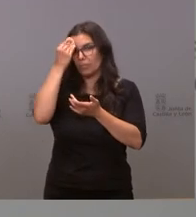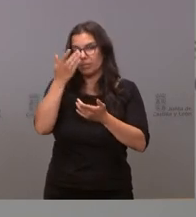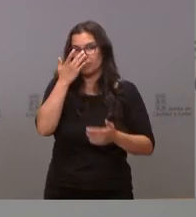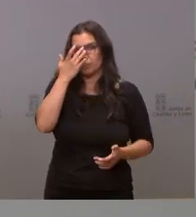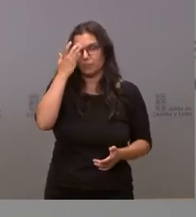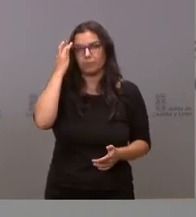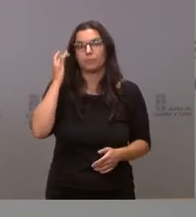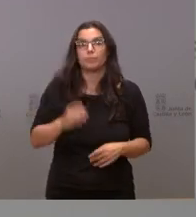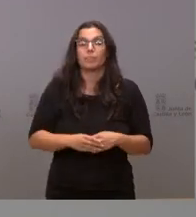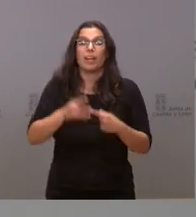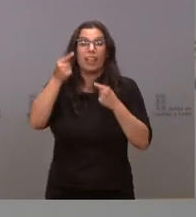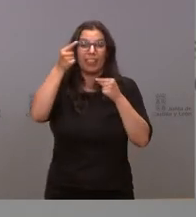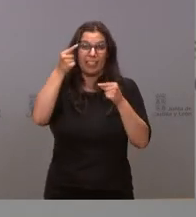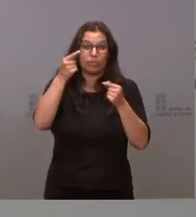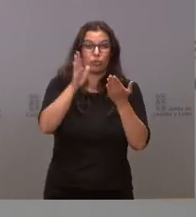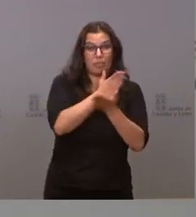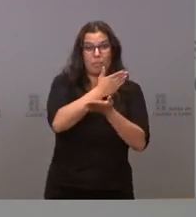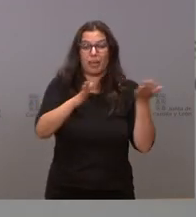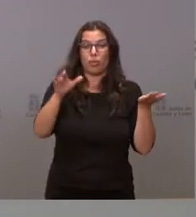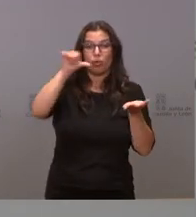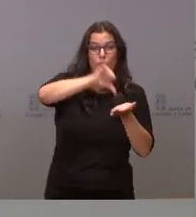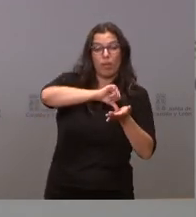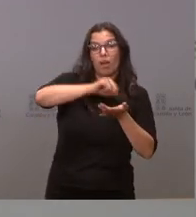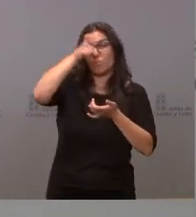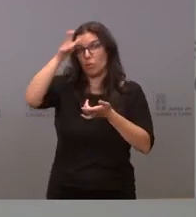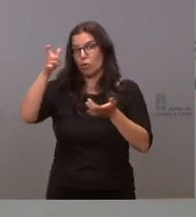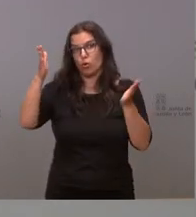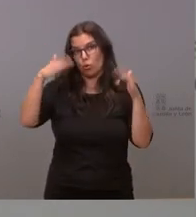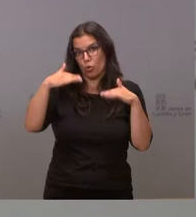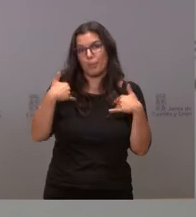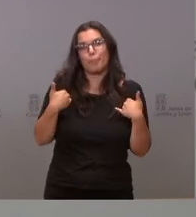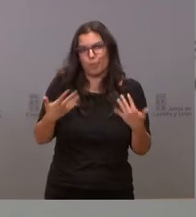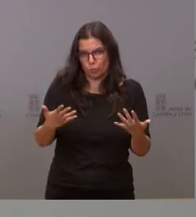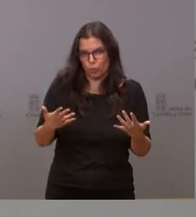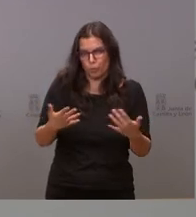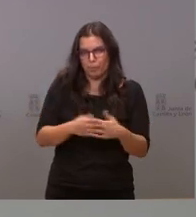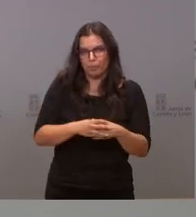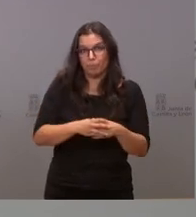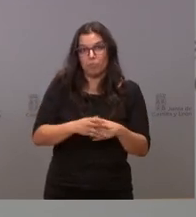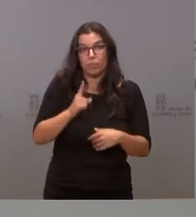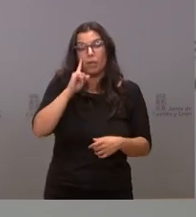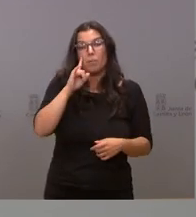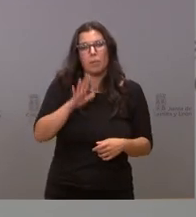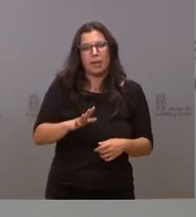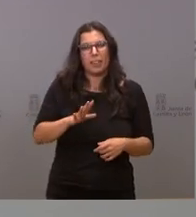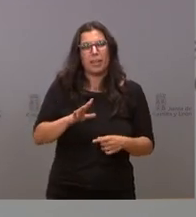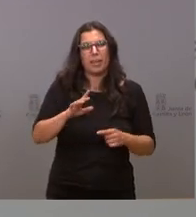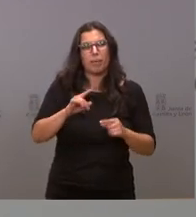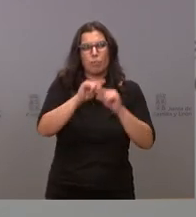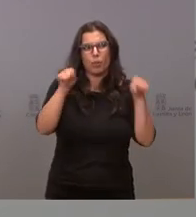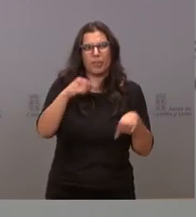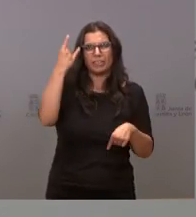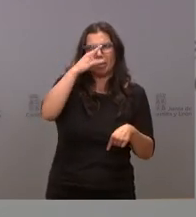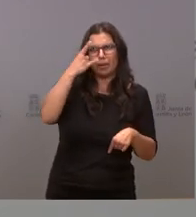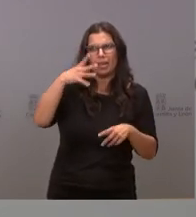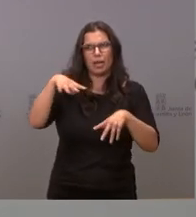no tenemos los datos rural-urbano, todavía es pronto. Sí, me parece que son las provincias de Salamanca y de Burgos